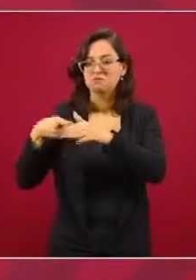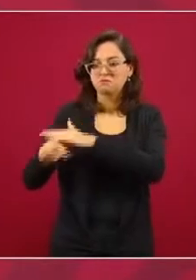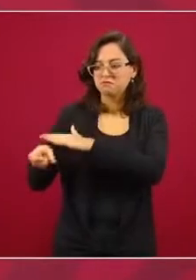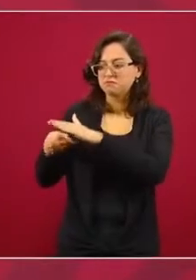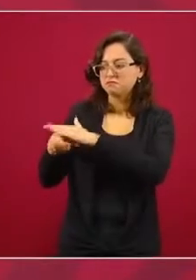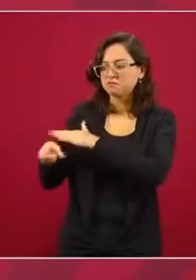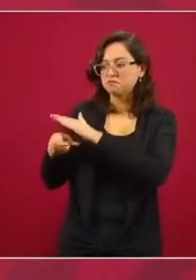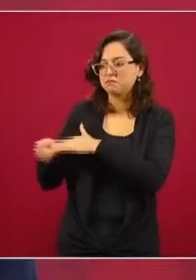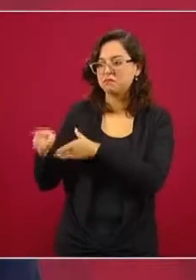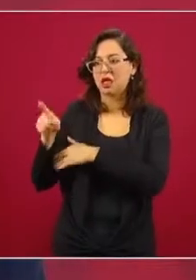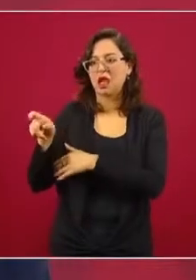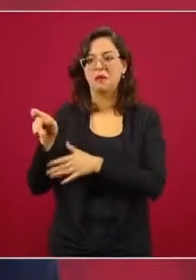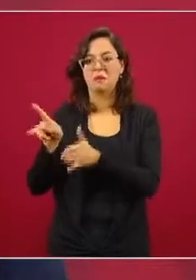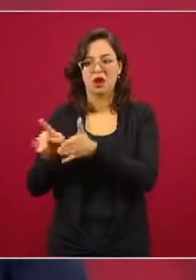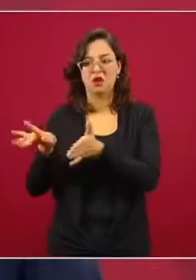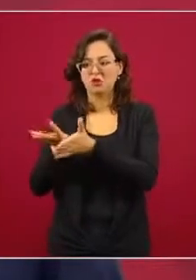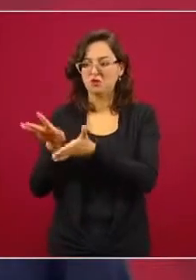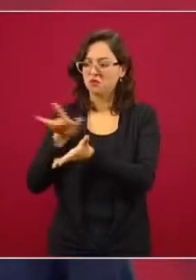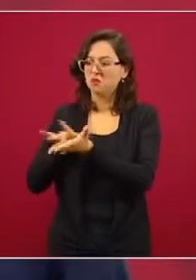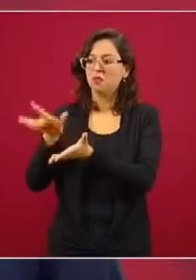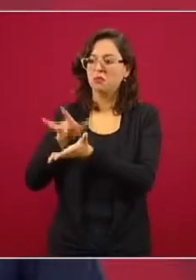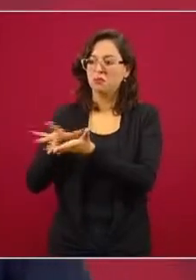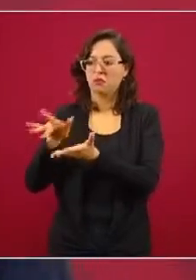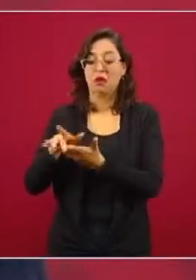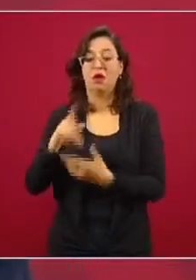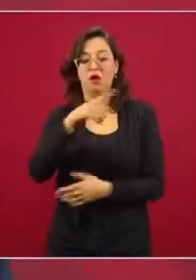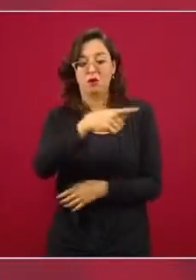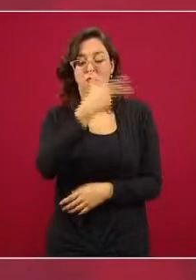periódico, al imparcial, Luis Cabrera.